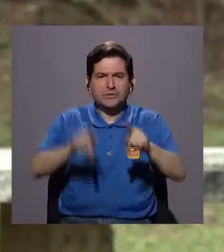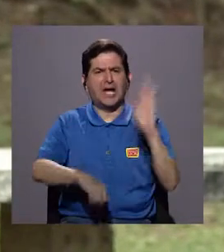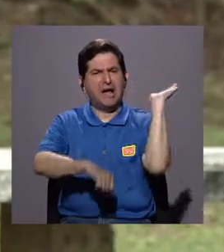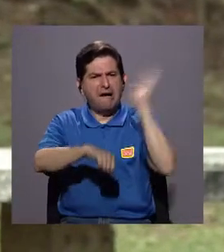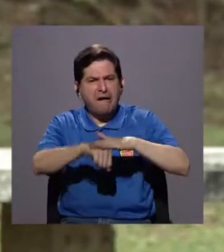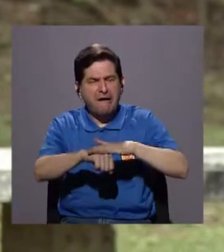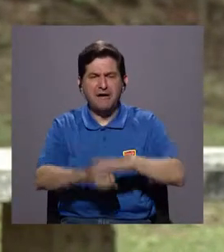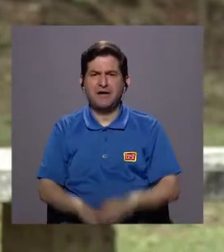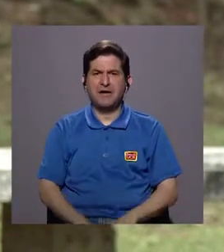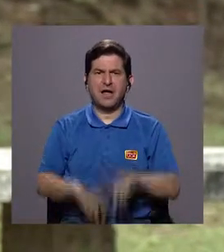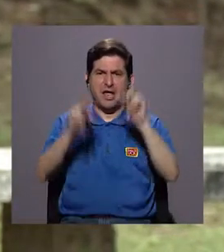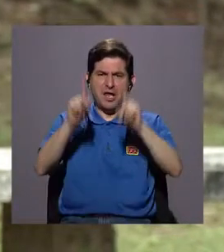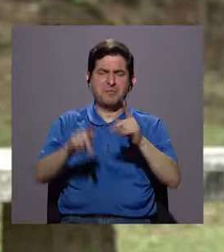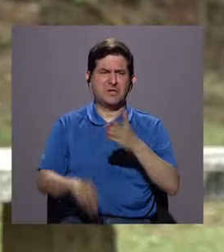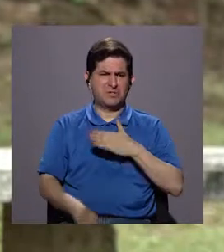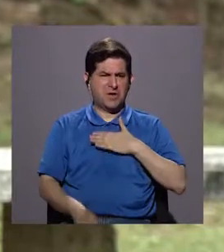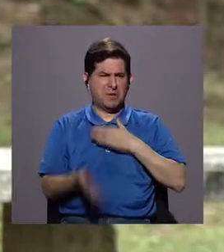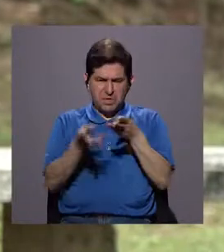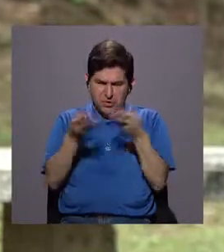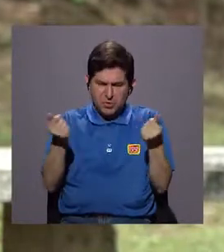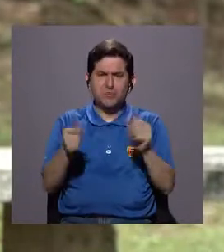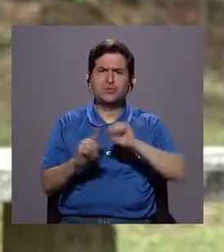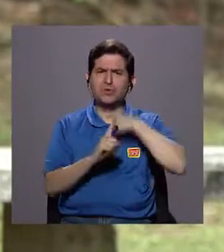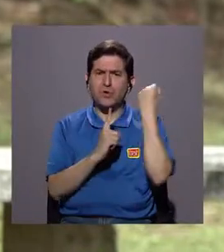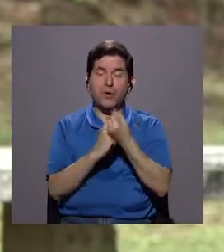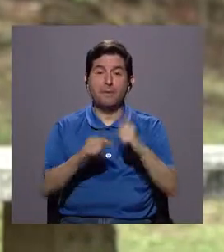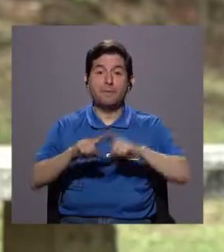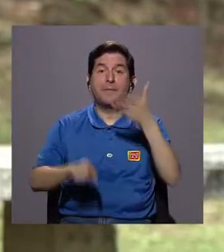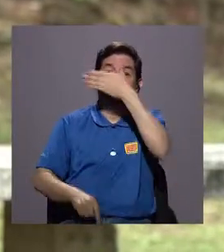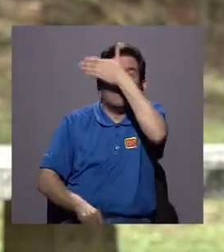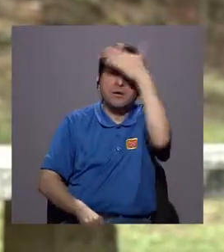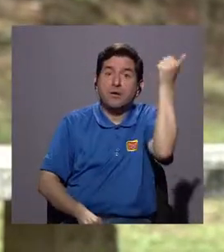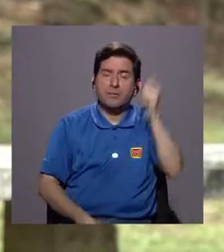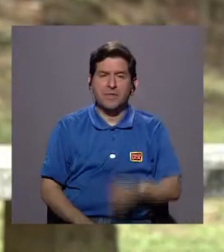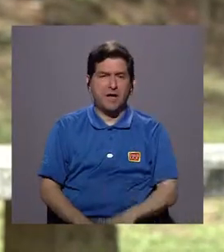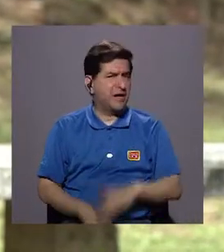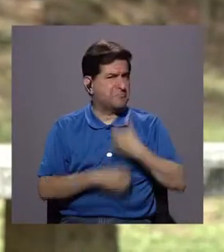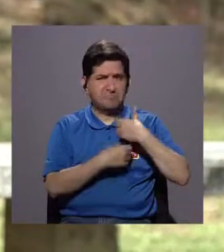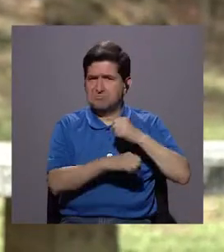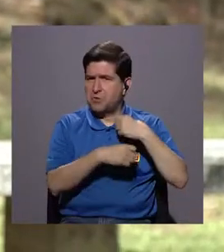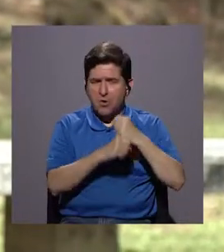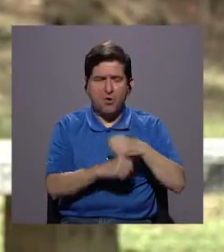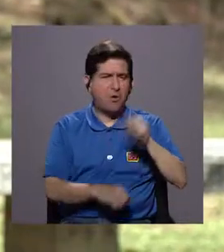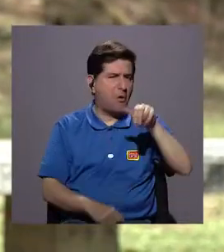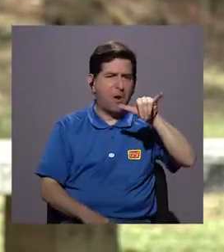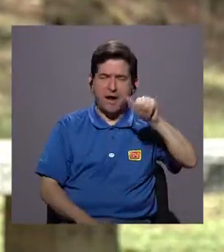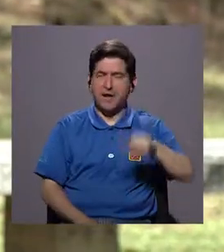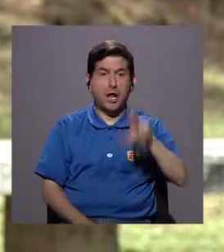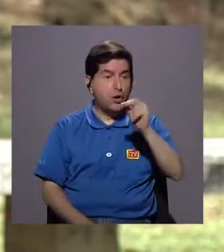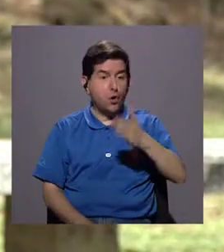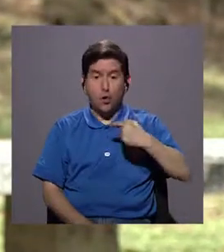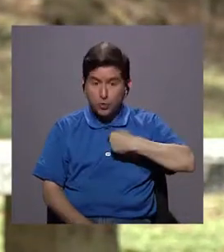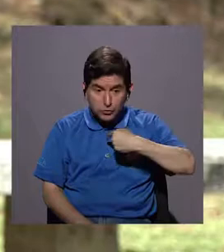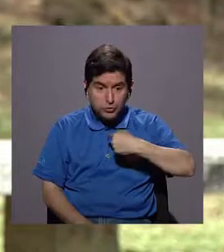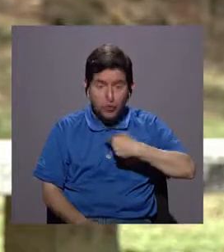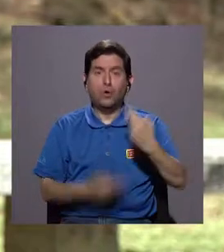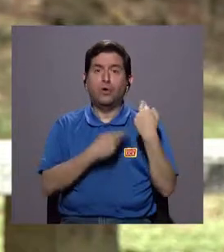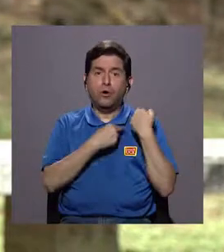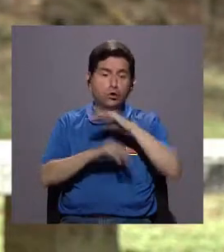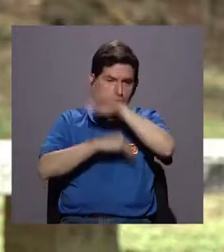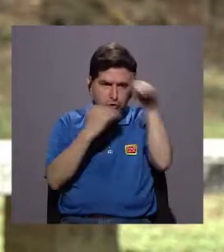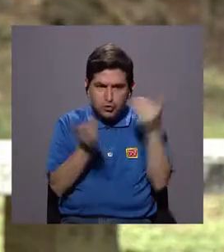alguien tenga culpa y que alguien me tenga que resolver a mí. Pero se nos olvida... ¿Ni de la municipalidad, ni de acueducto? No, es mía. Es una